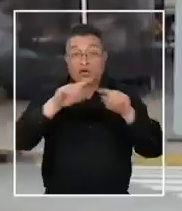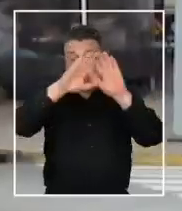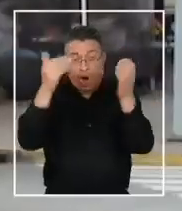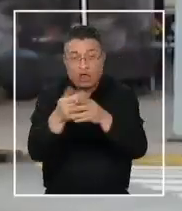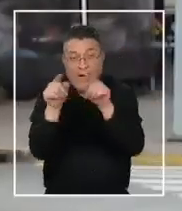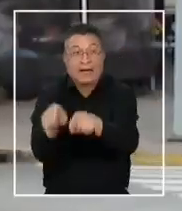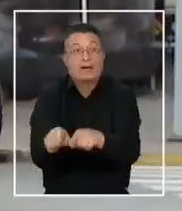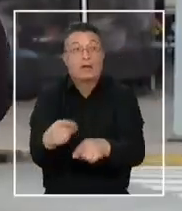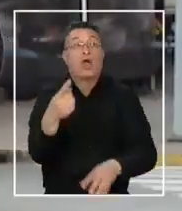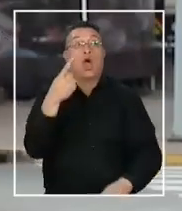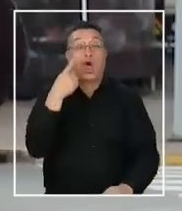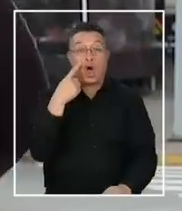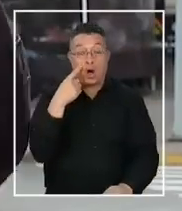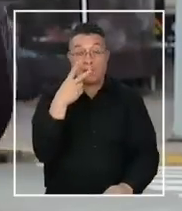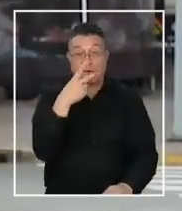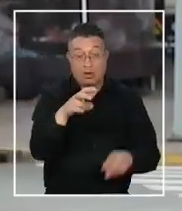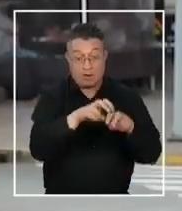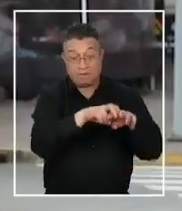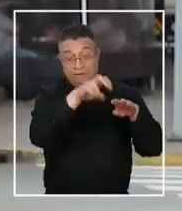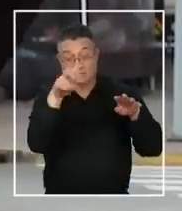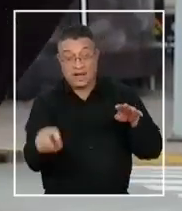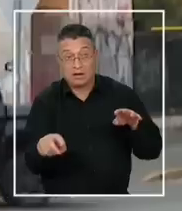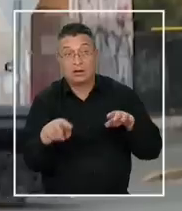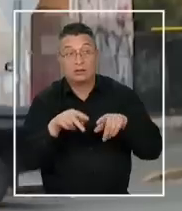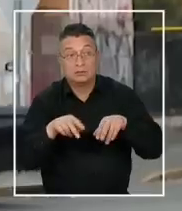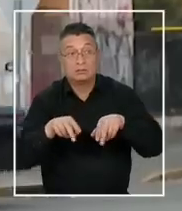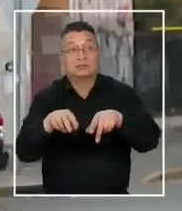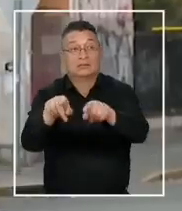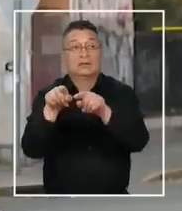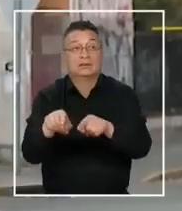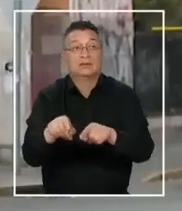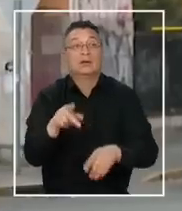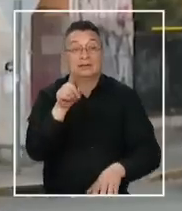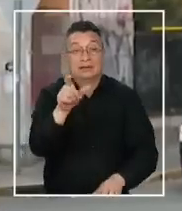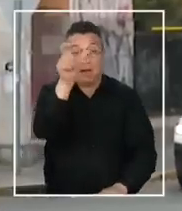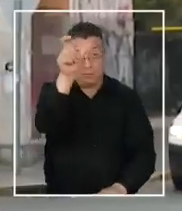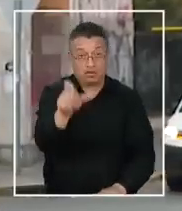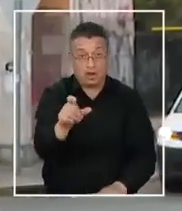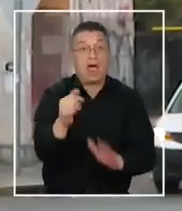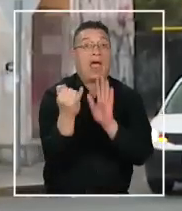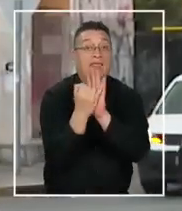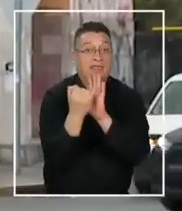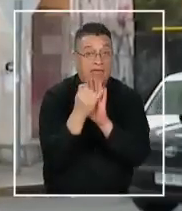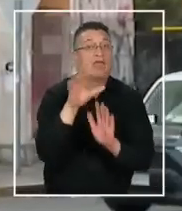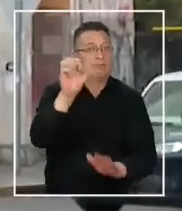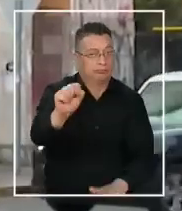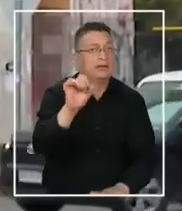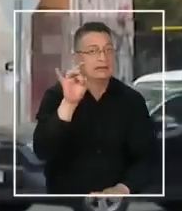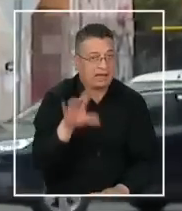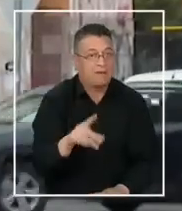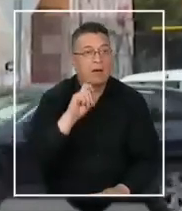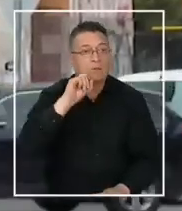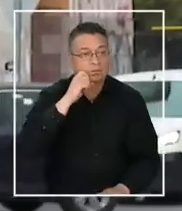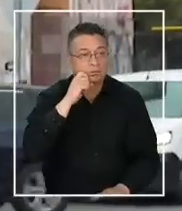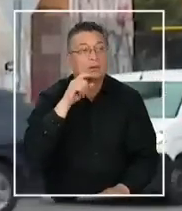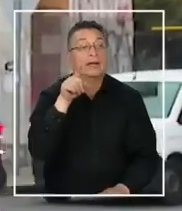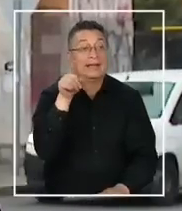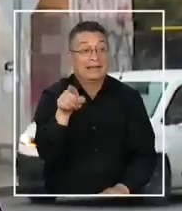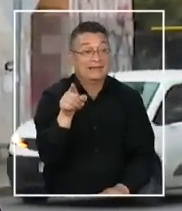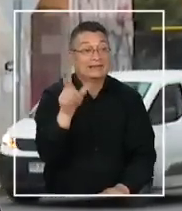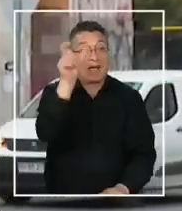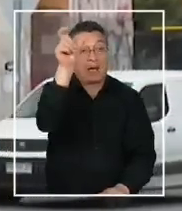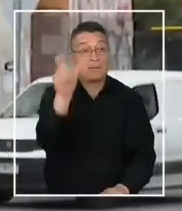todo. El caballero que ve que se bajan y suben a la huasca. Esa persona se identificaba pero supuestamente esa persona